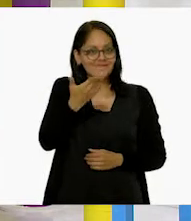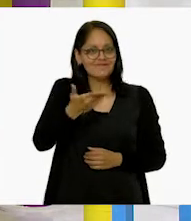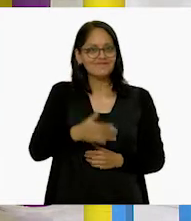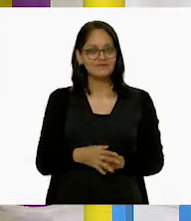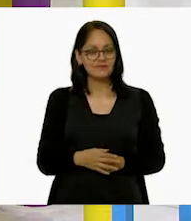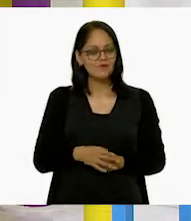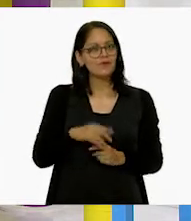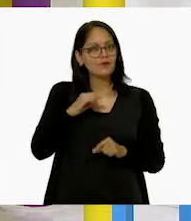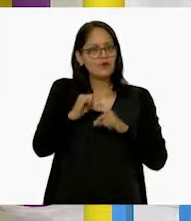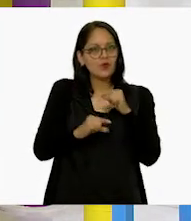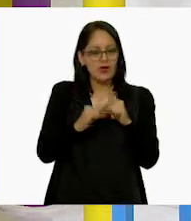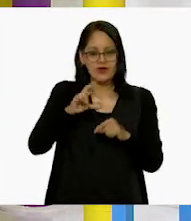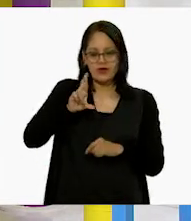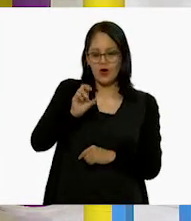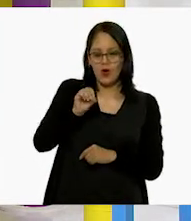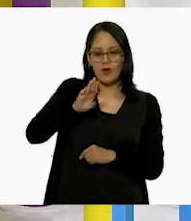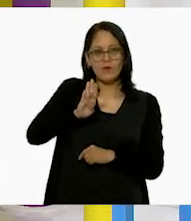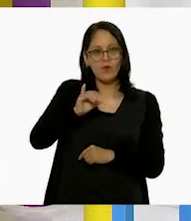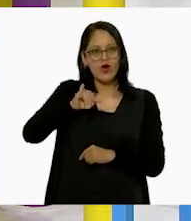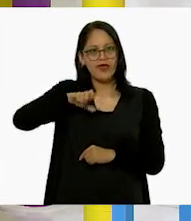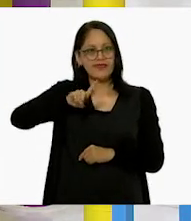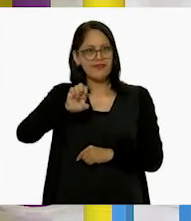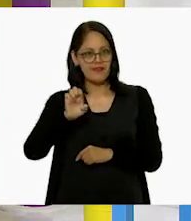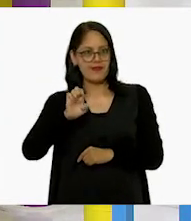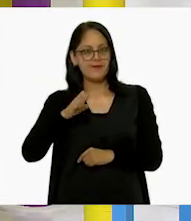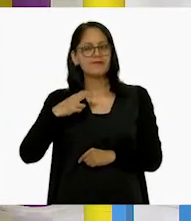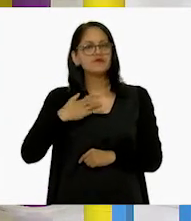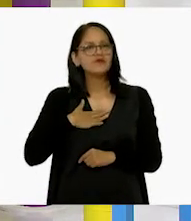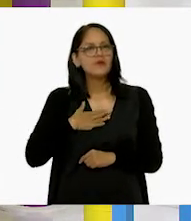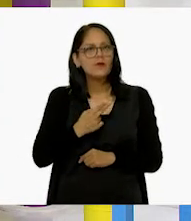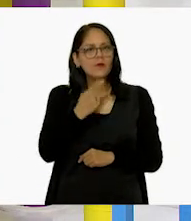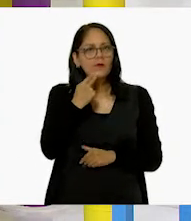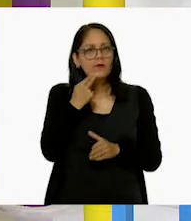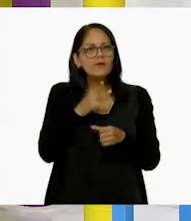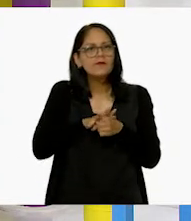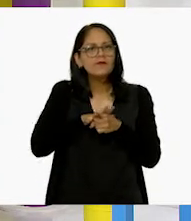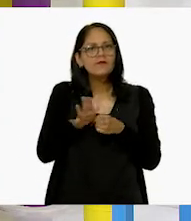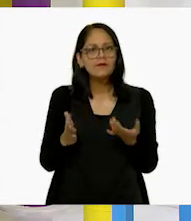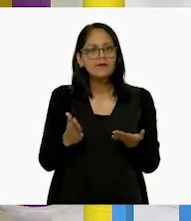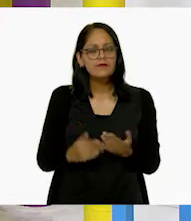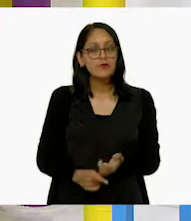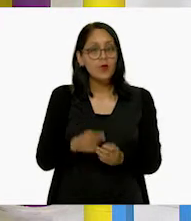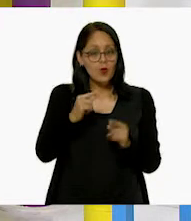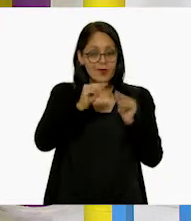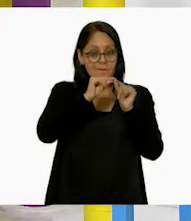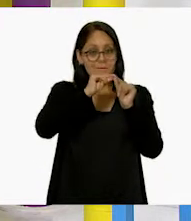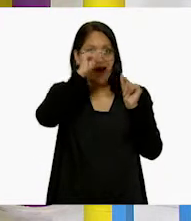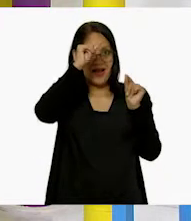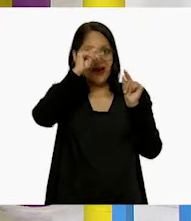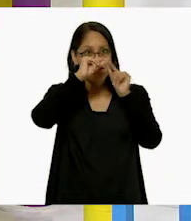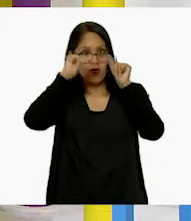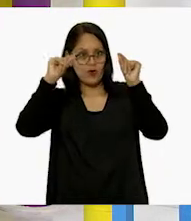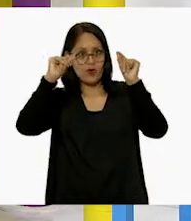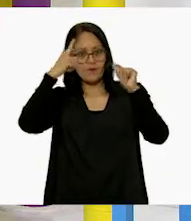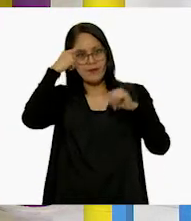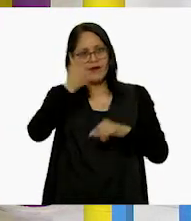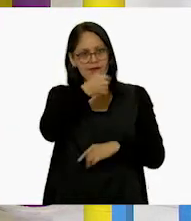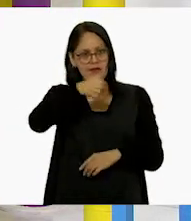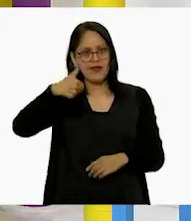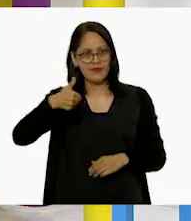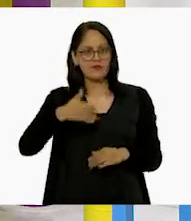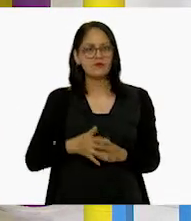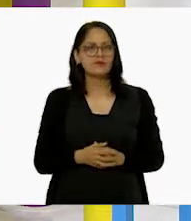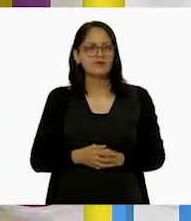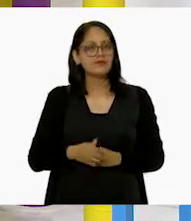vas a tener el romboide. Y yo, por ejemplo, tendría que utilizar solamente un palito para cada uno de los